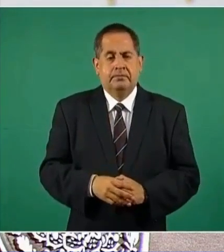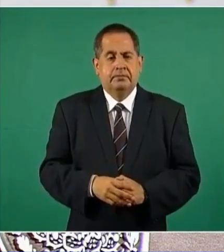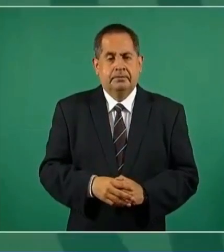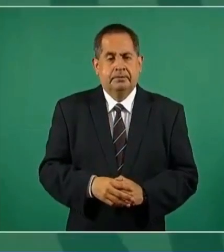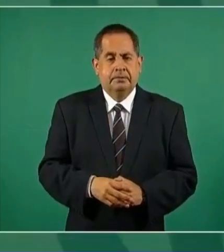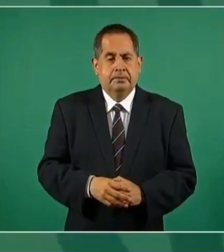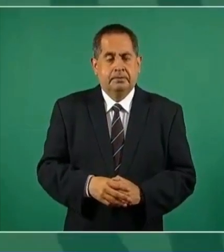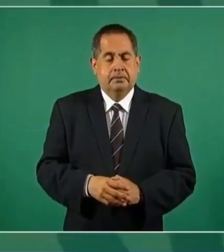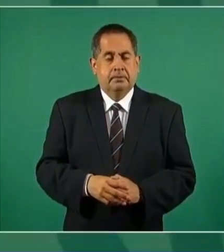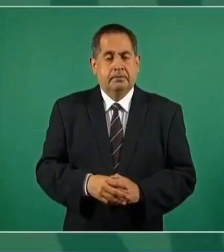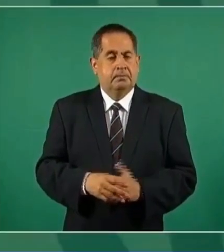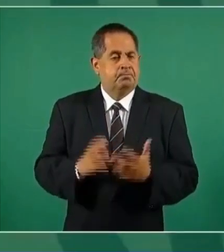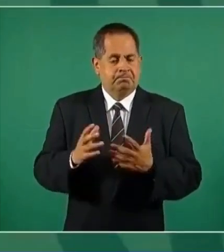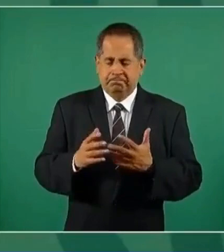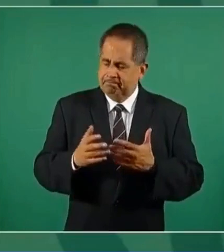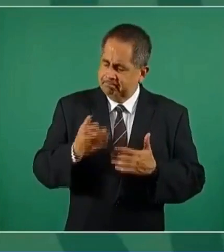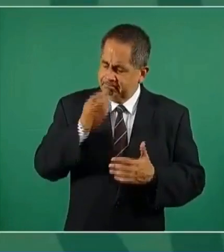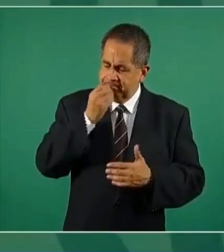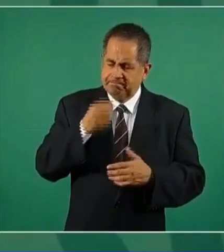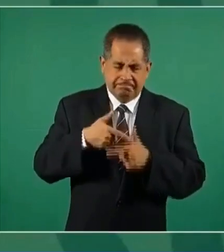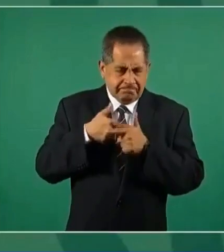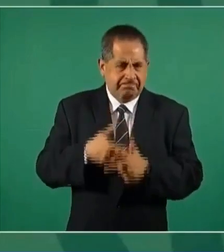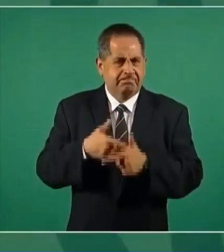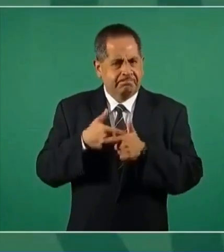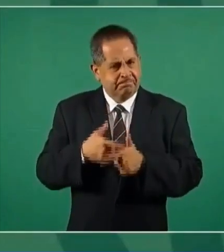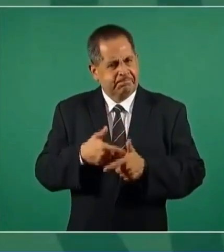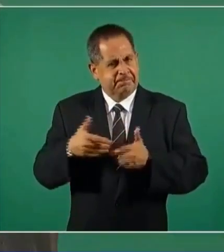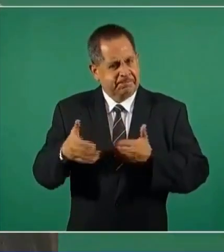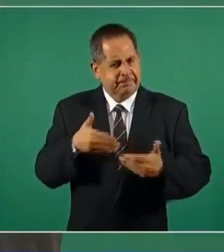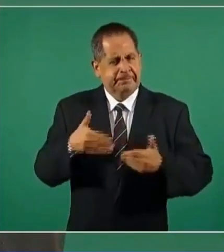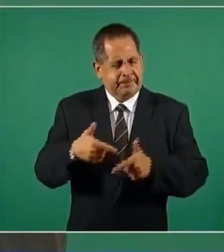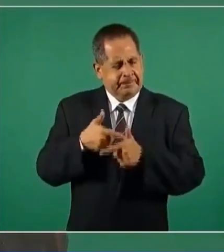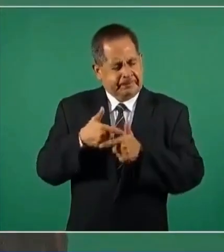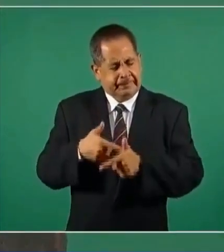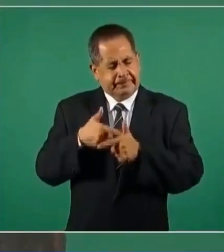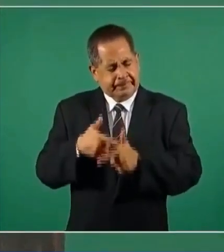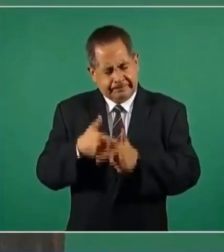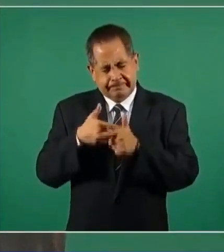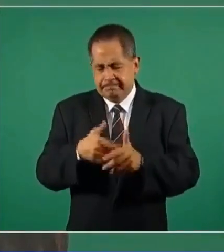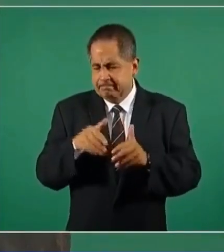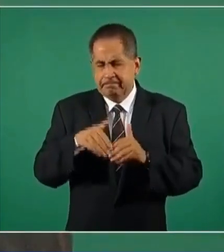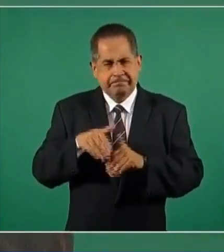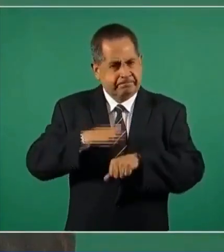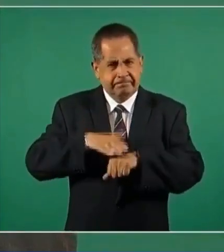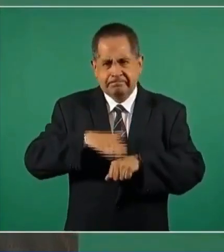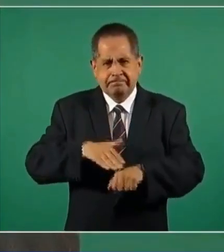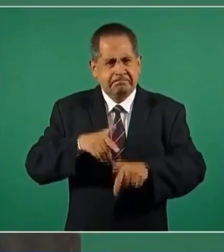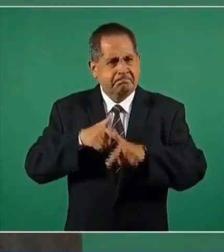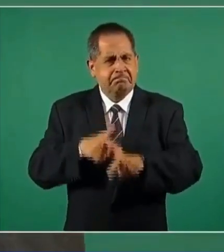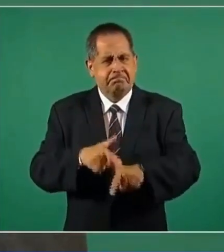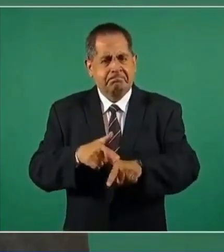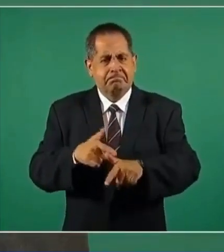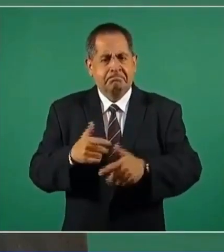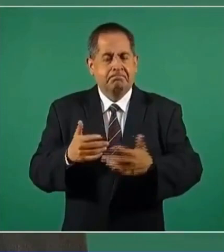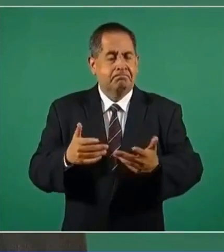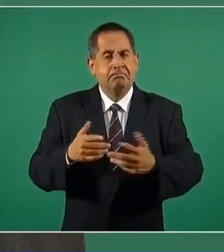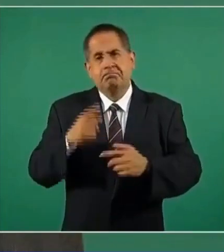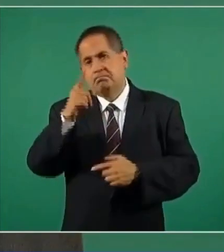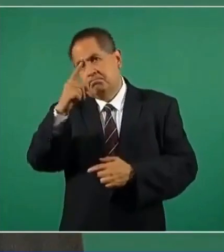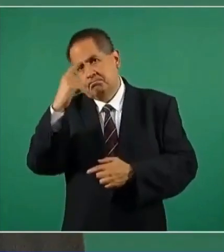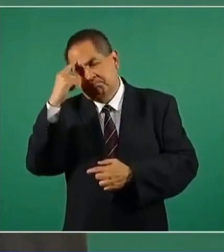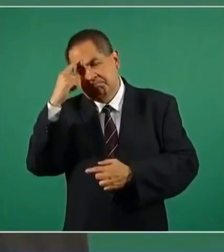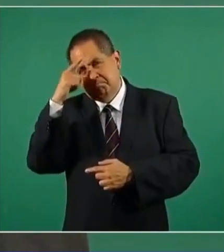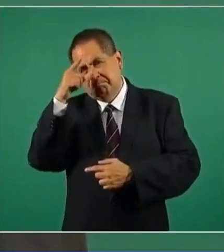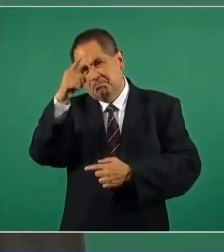O caminar hacia el ideal,